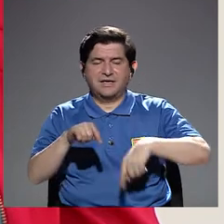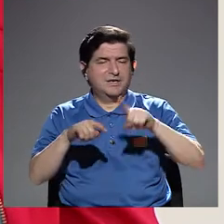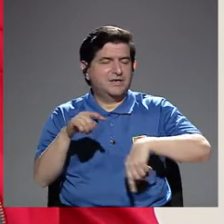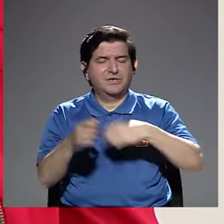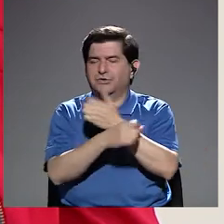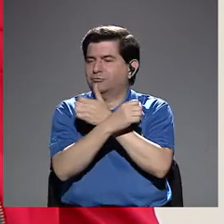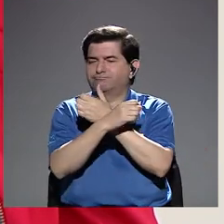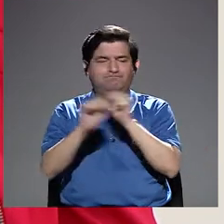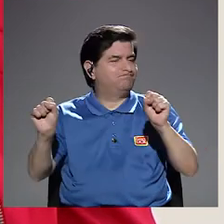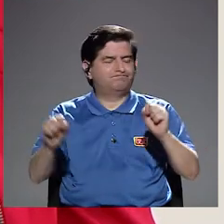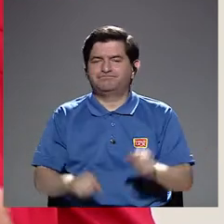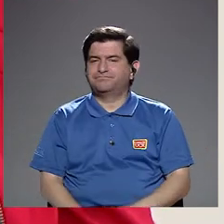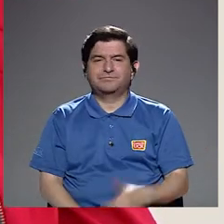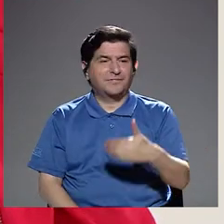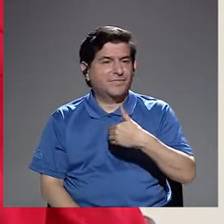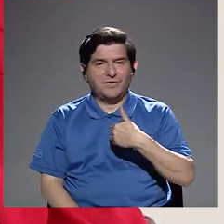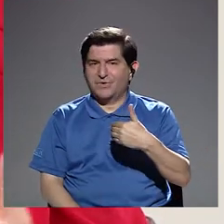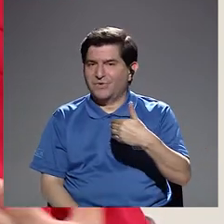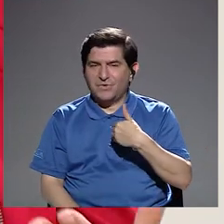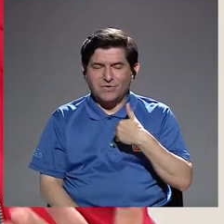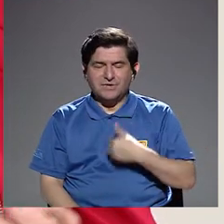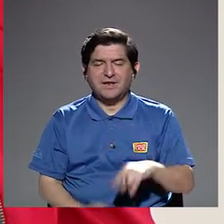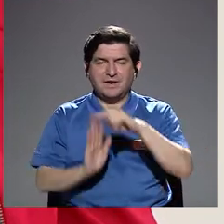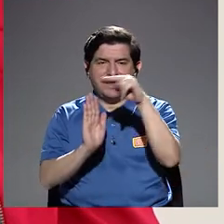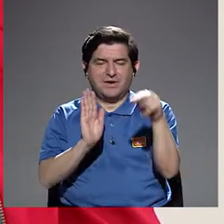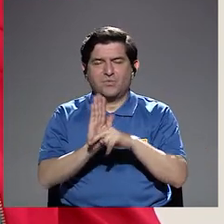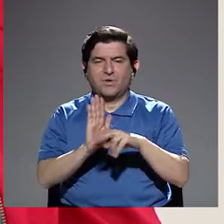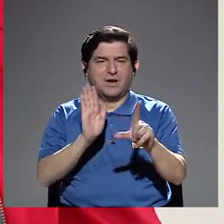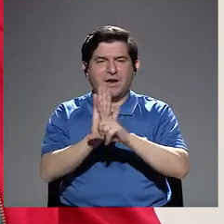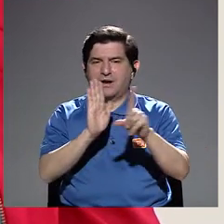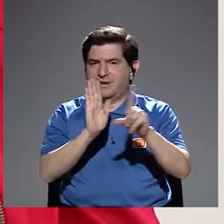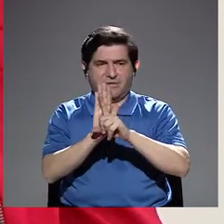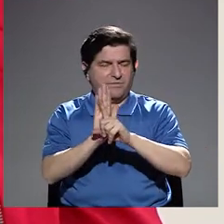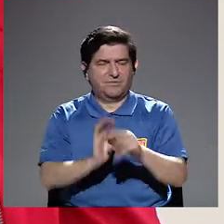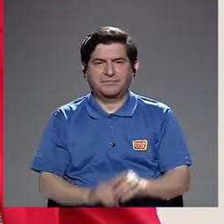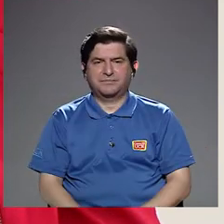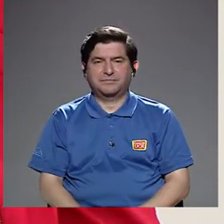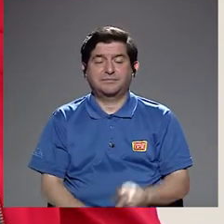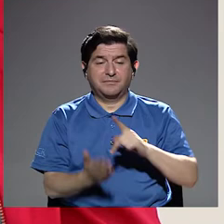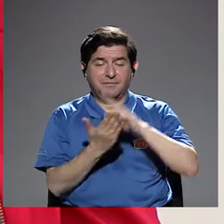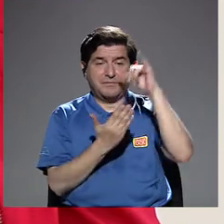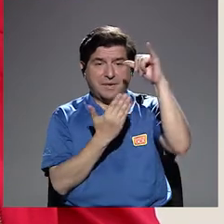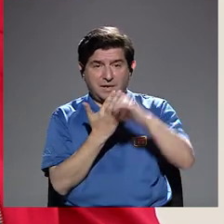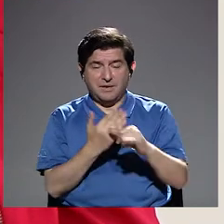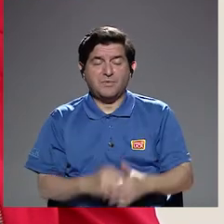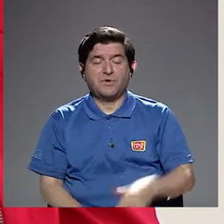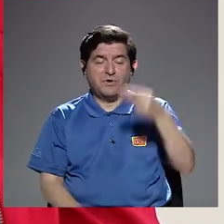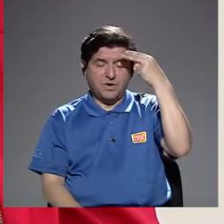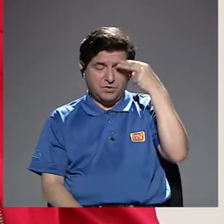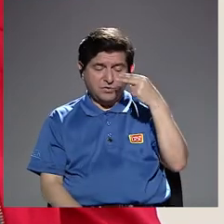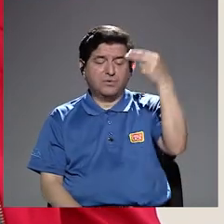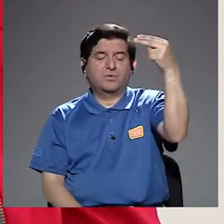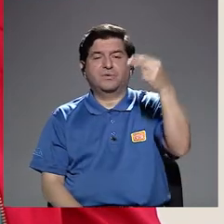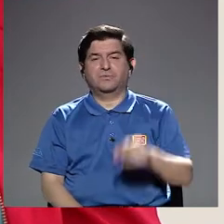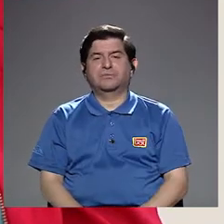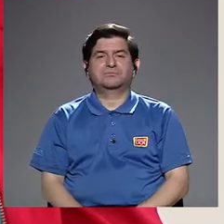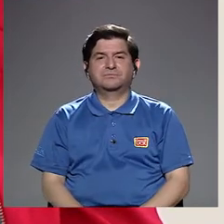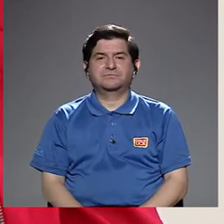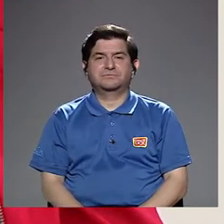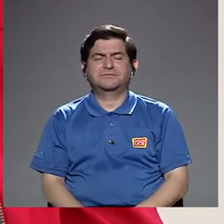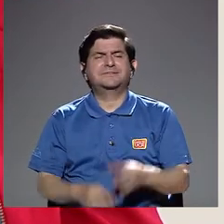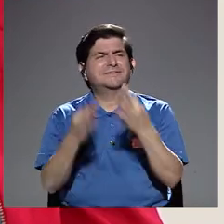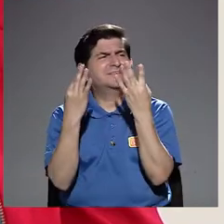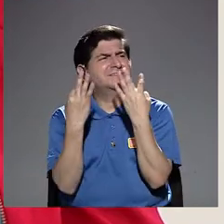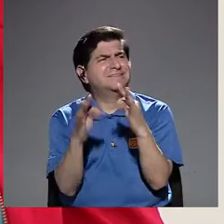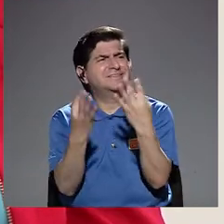rescatar, ¿verdad? No había un marco legal que pudiera rescatar y el proyecto es en honor a ella para poder